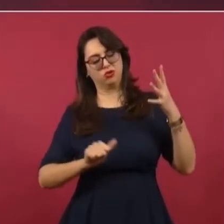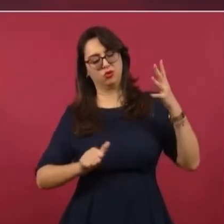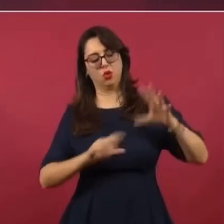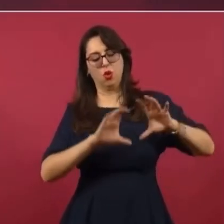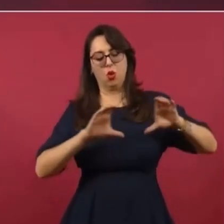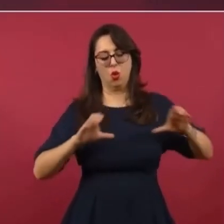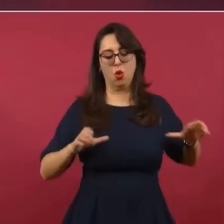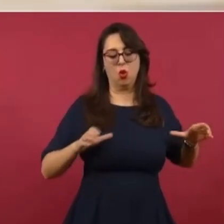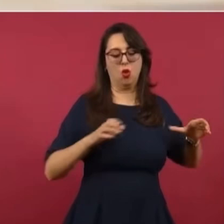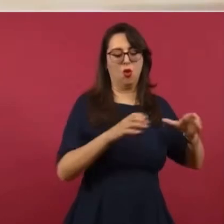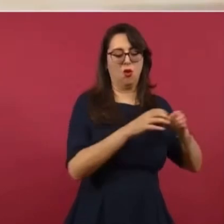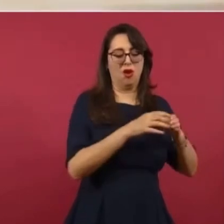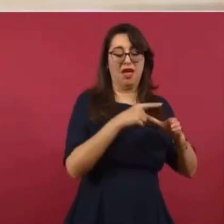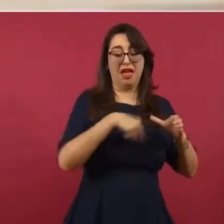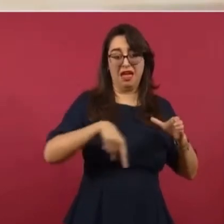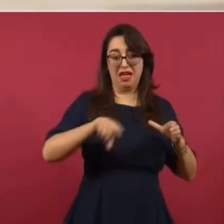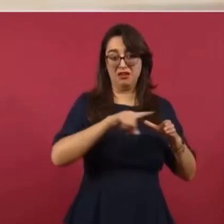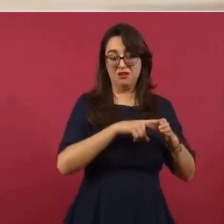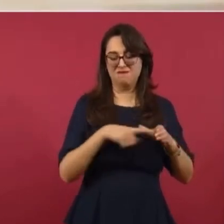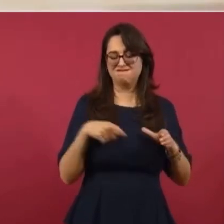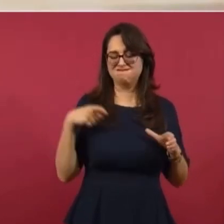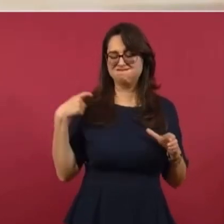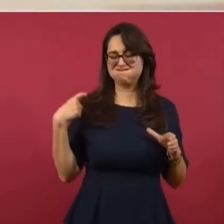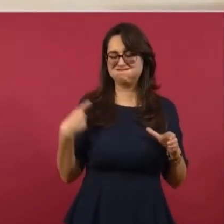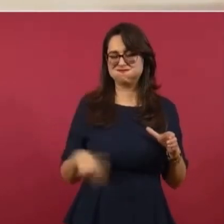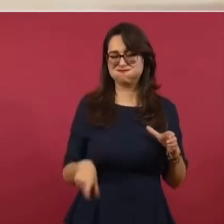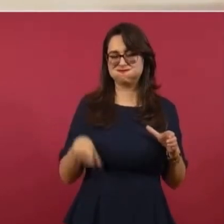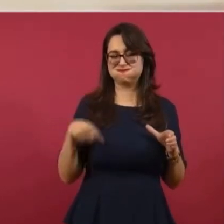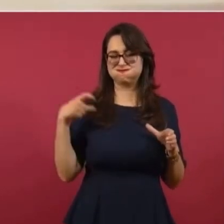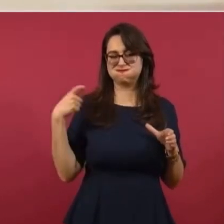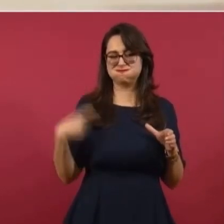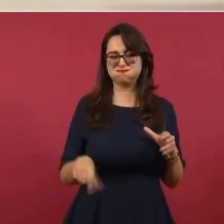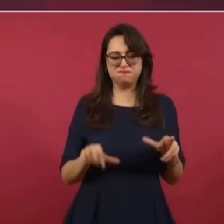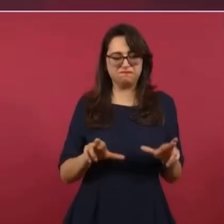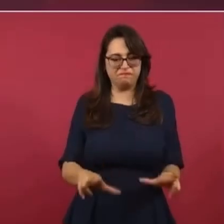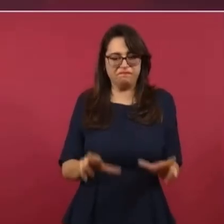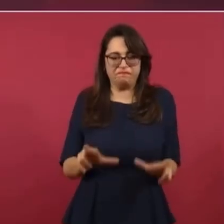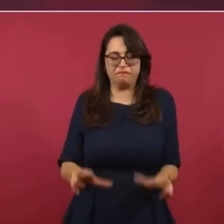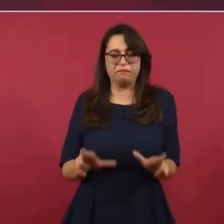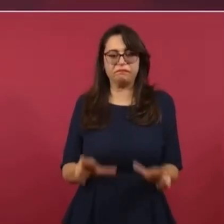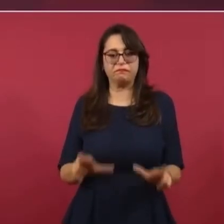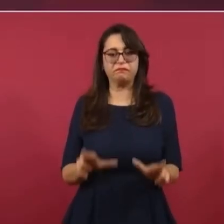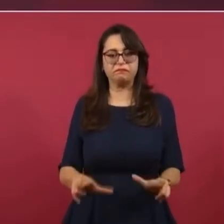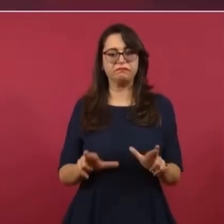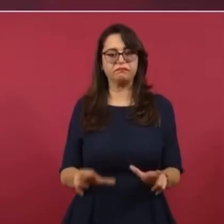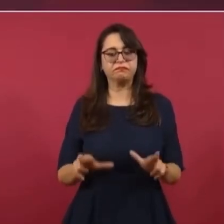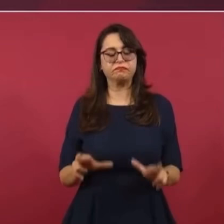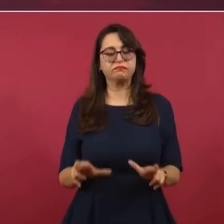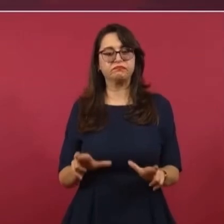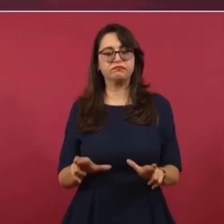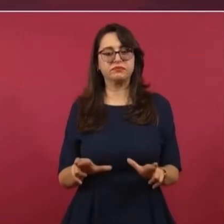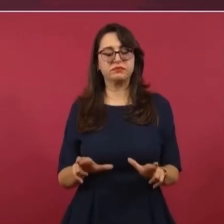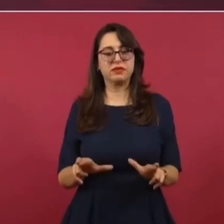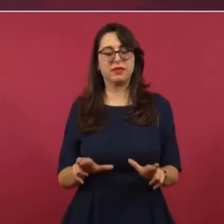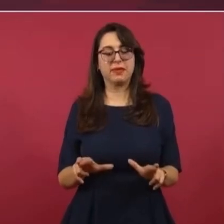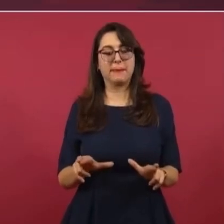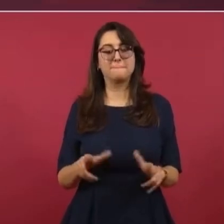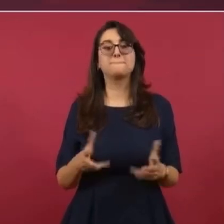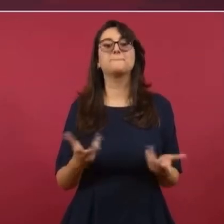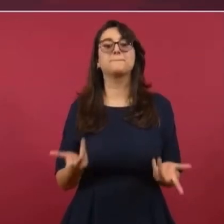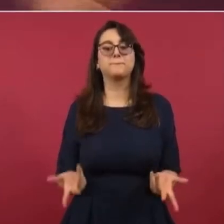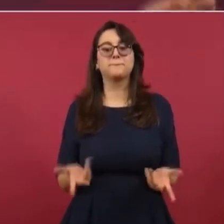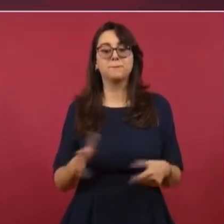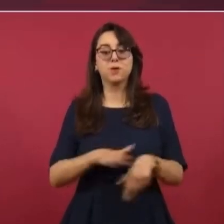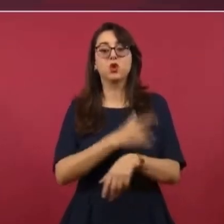son de los abogados más ricos del mundo y